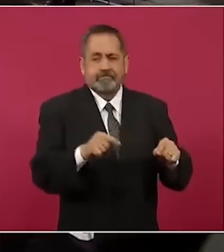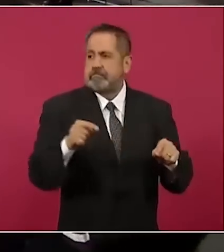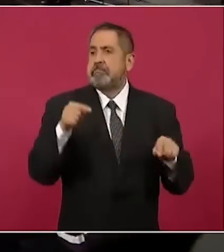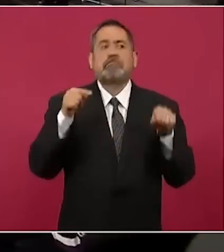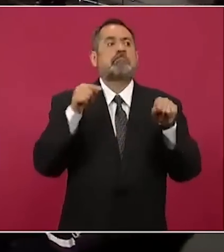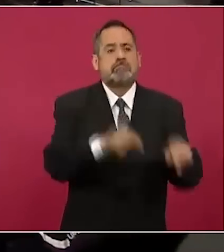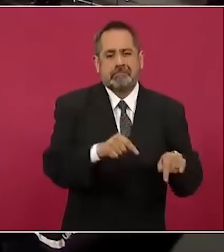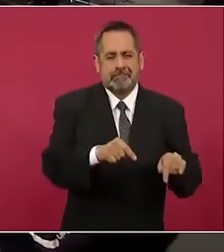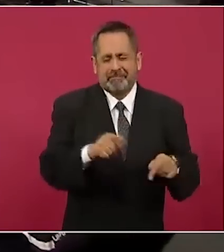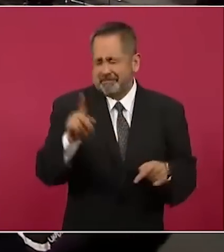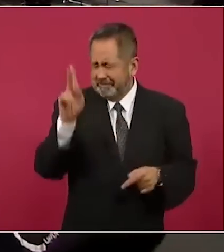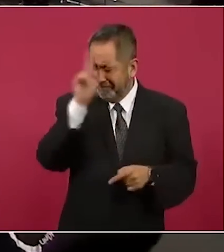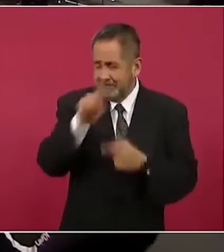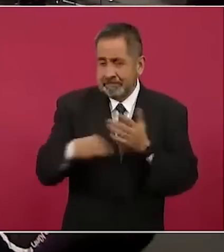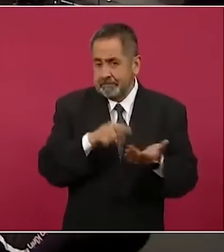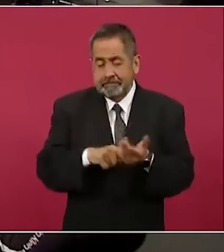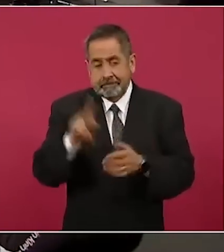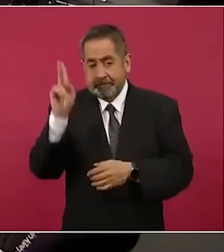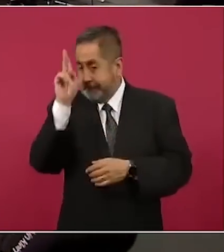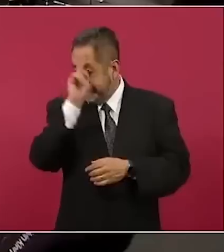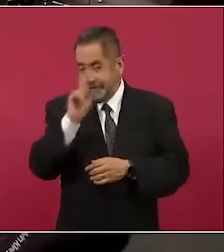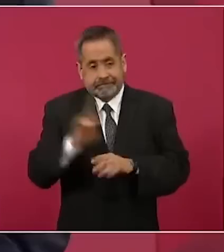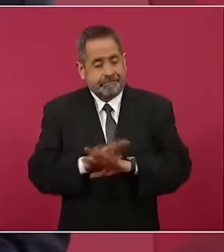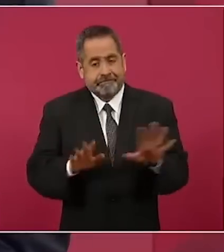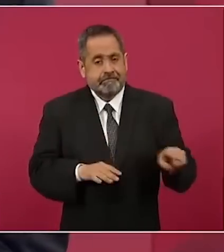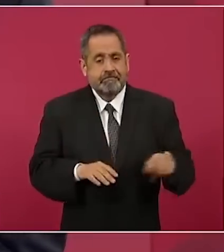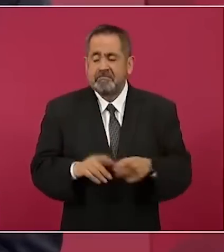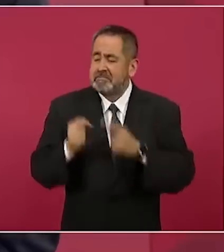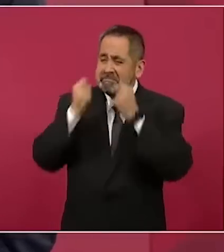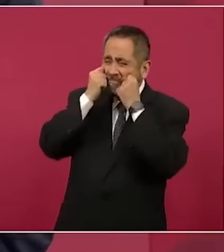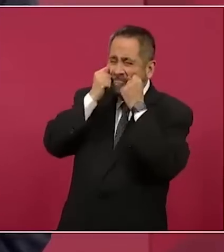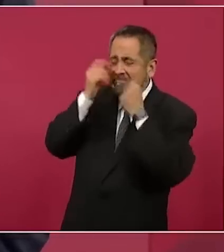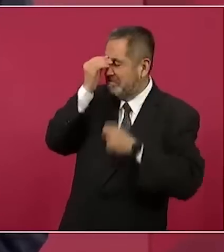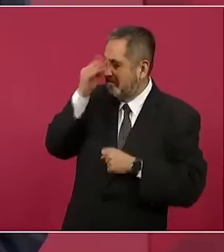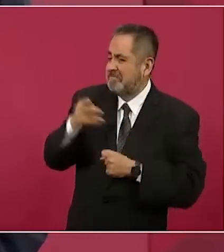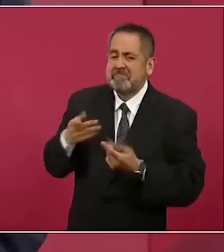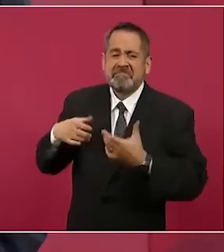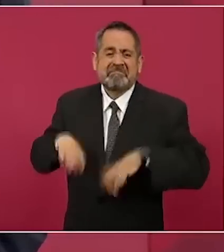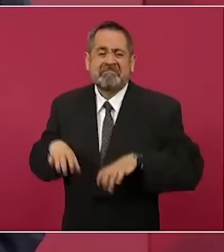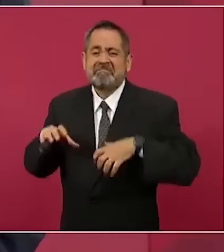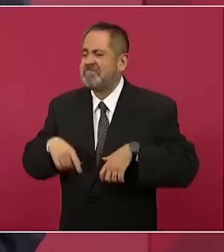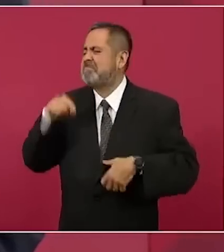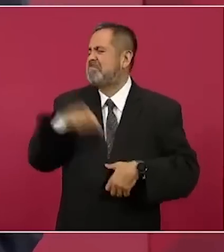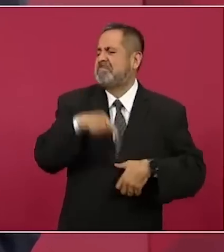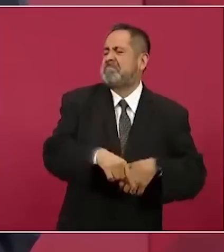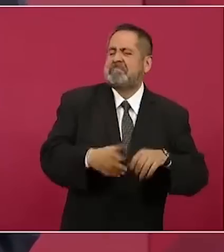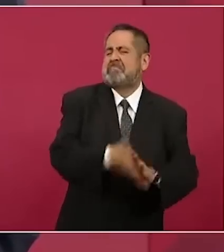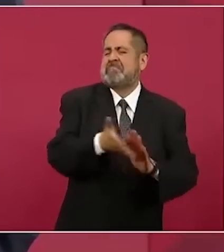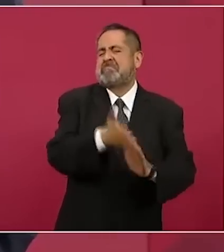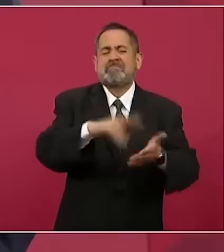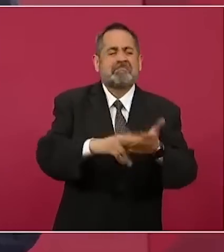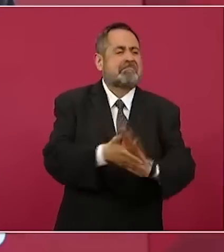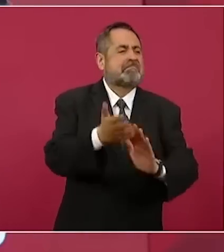el peor lugar, pero no les importaba eso, porque lo que querían